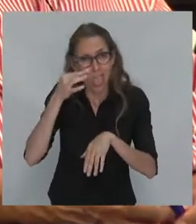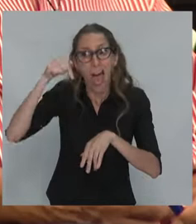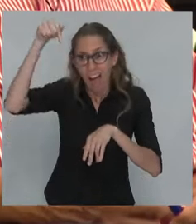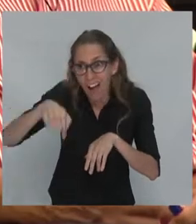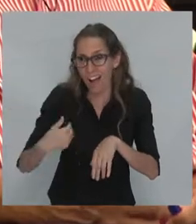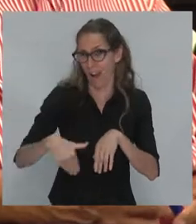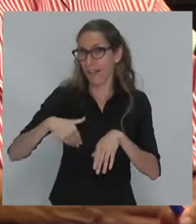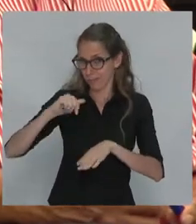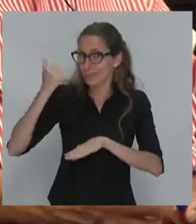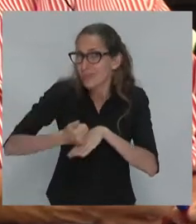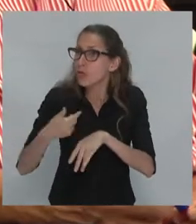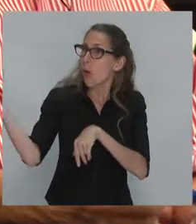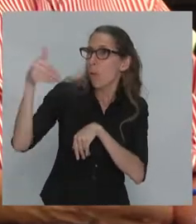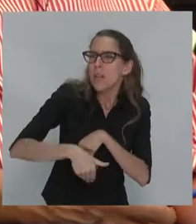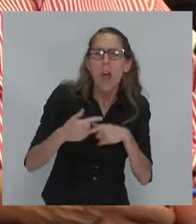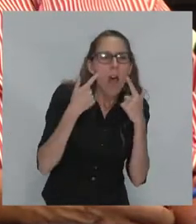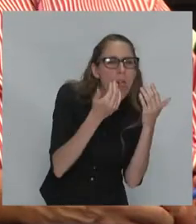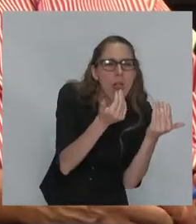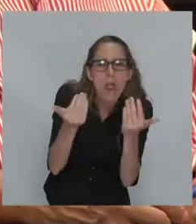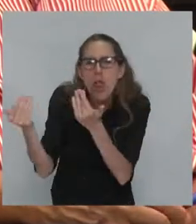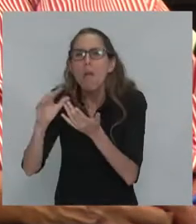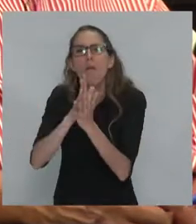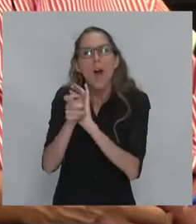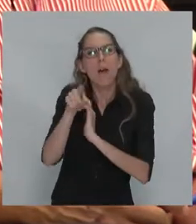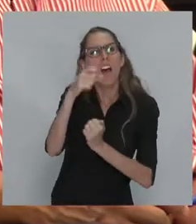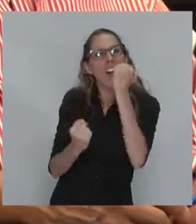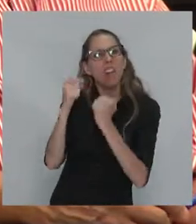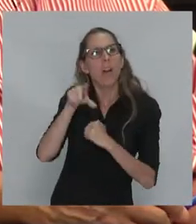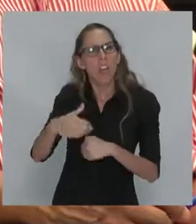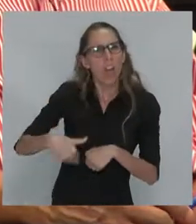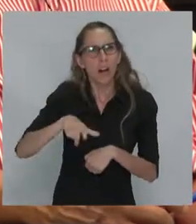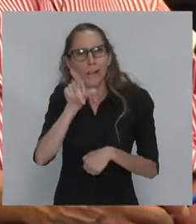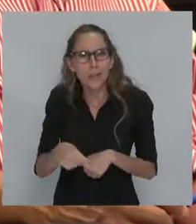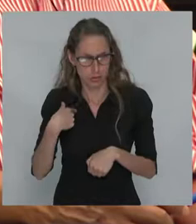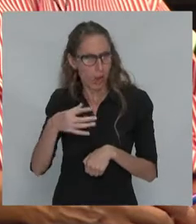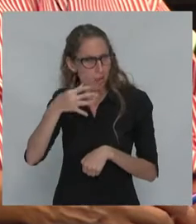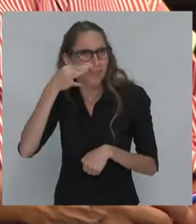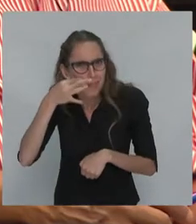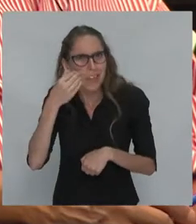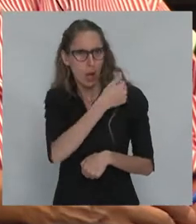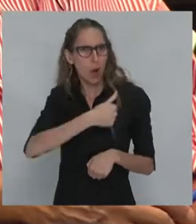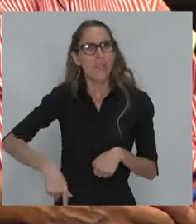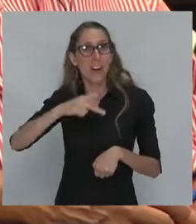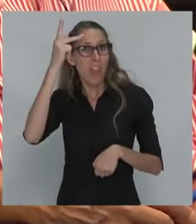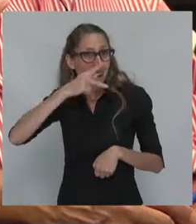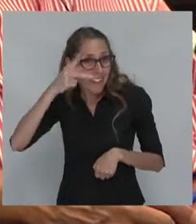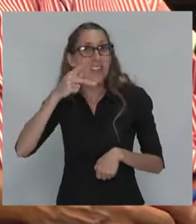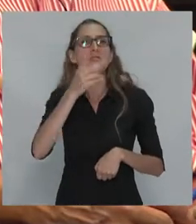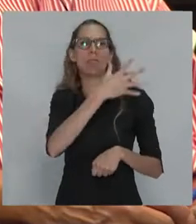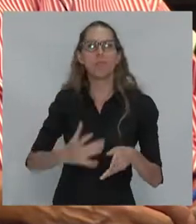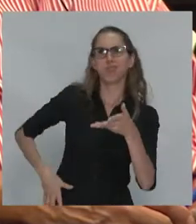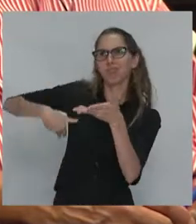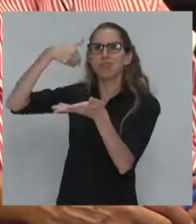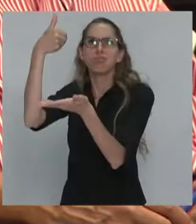Argentina, cuando vine a estudiar el sistema financiero argentino, cómo el gobierno de Kirchner paga el Fondo Monetario Internacional,